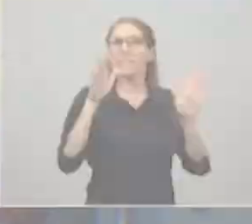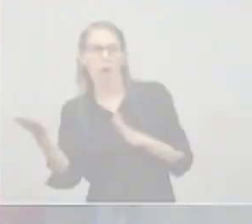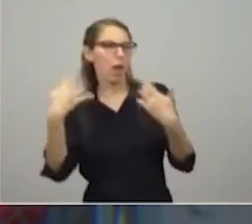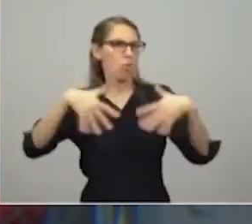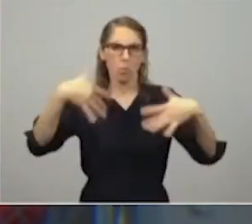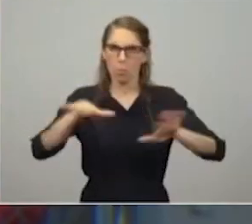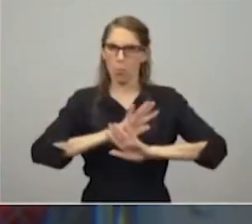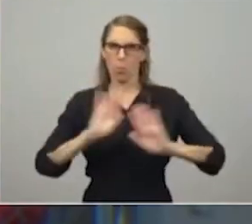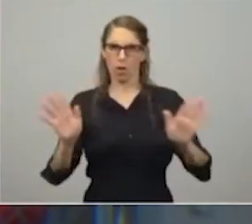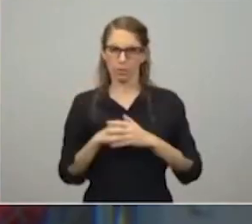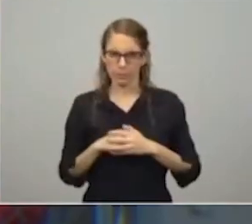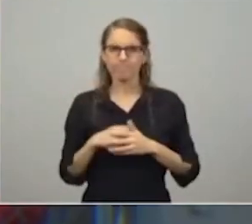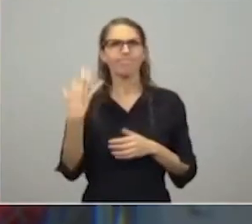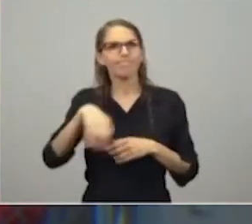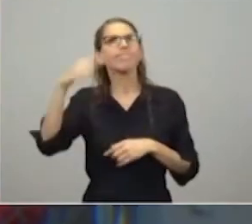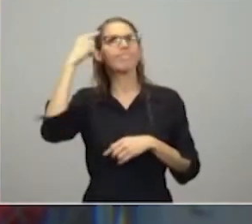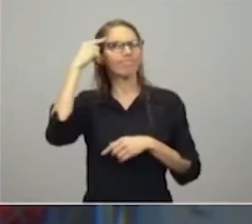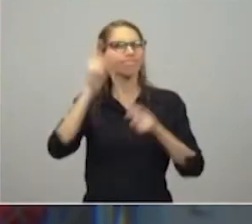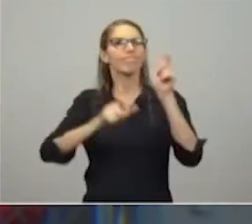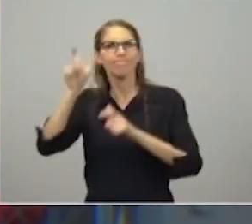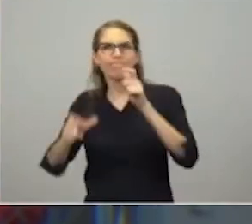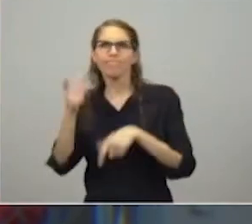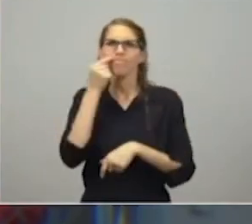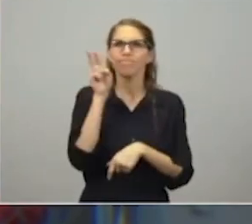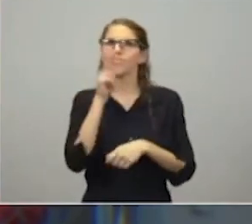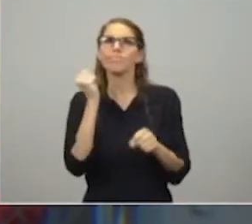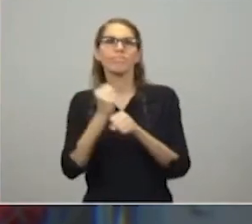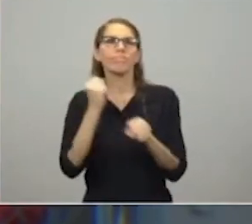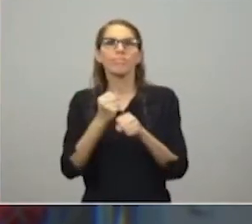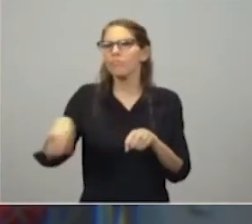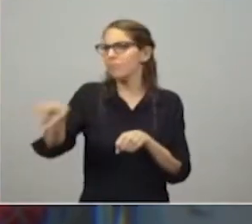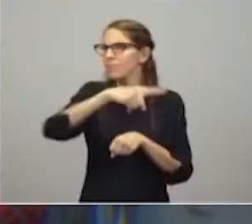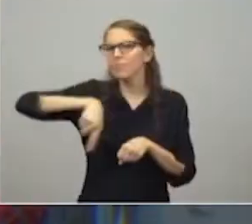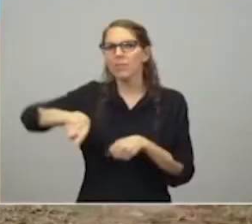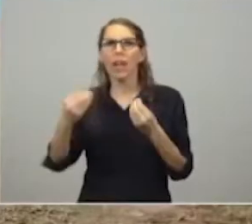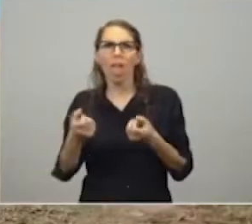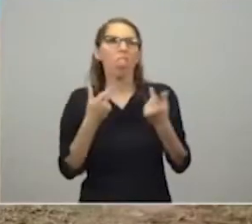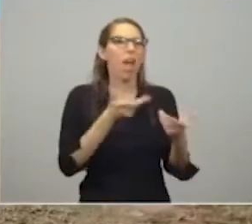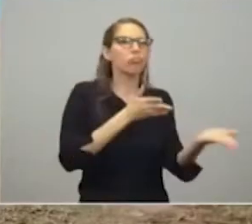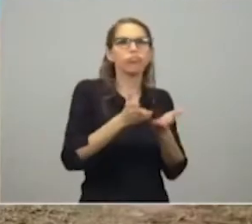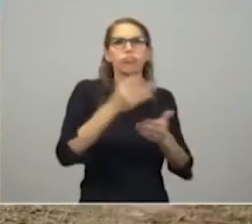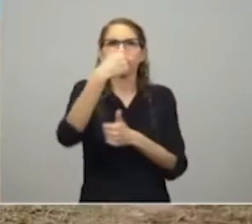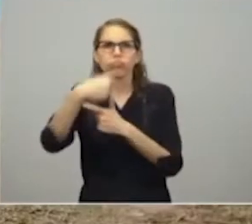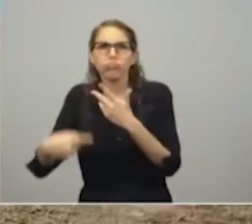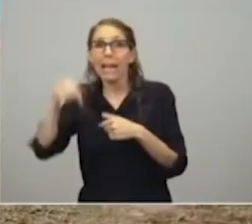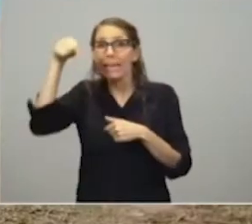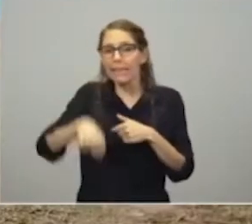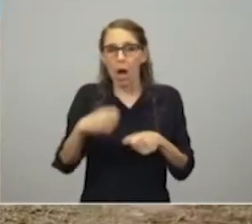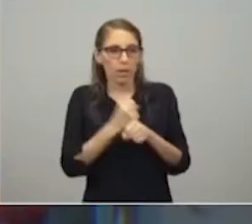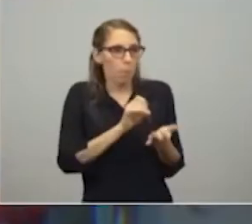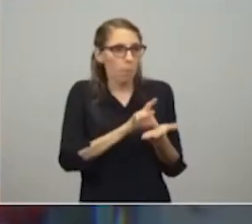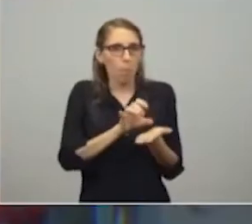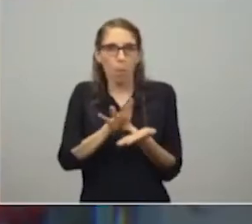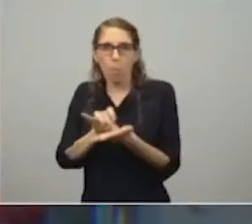rentable. Hay que pensar también en los trabajadores, las trabajadoras, aquellos que prestan servicio, que hoy están perdiendo fuentes de